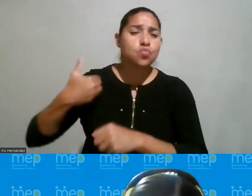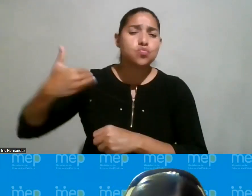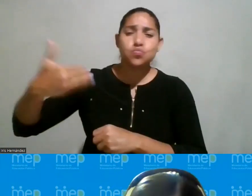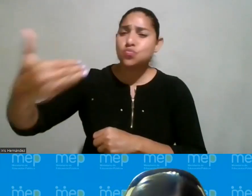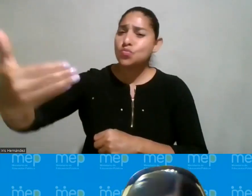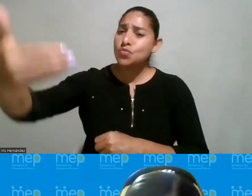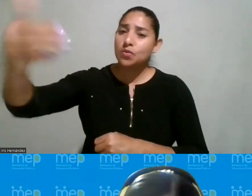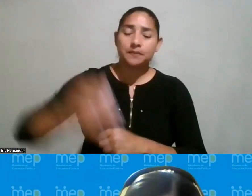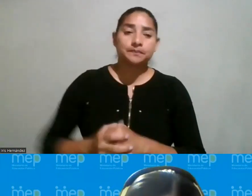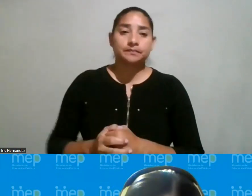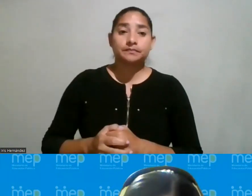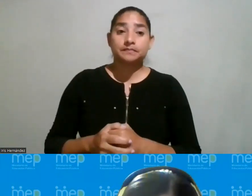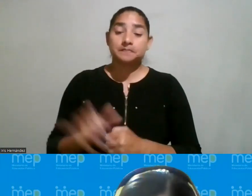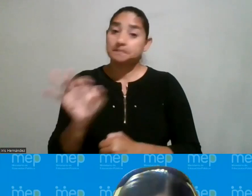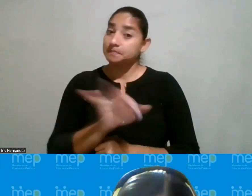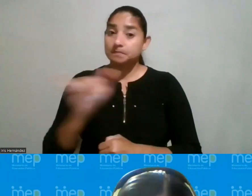así como